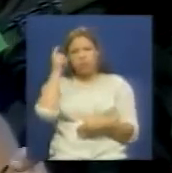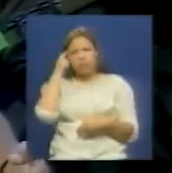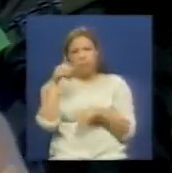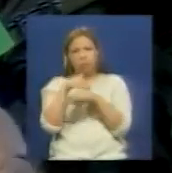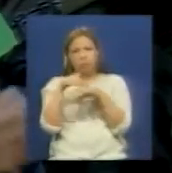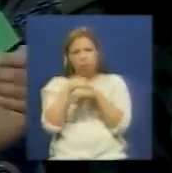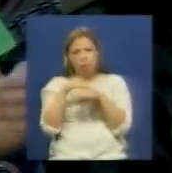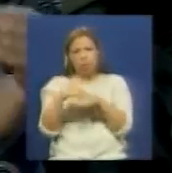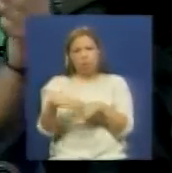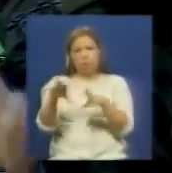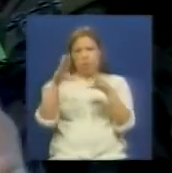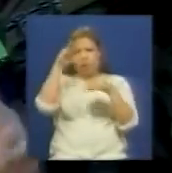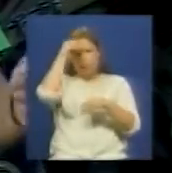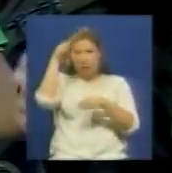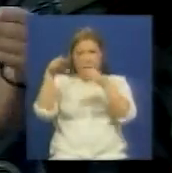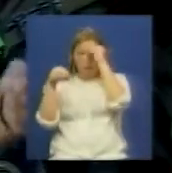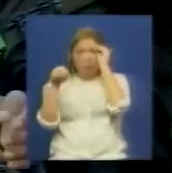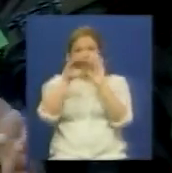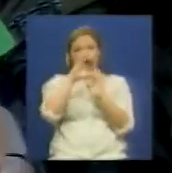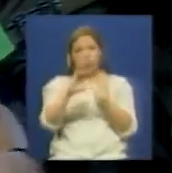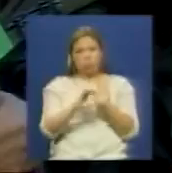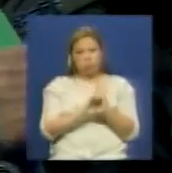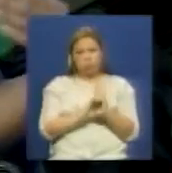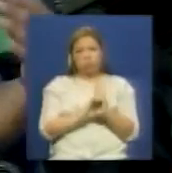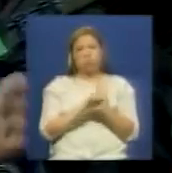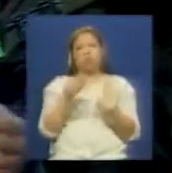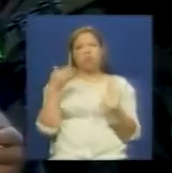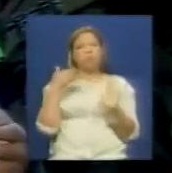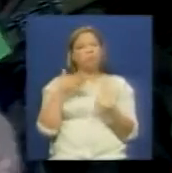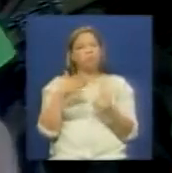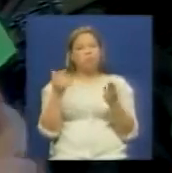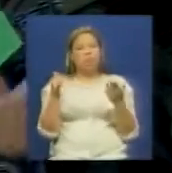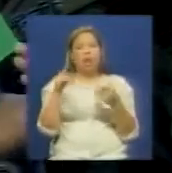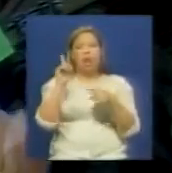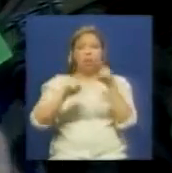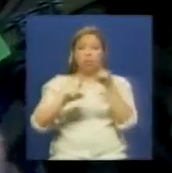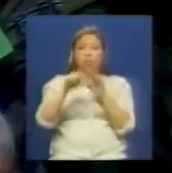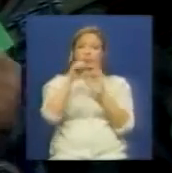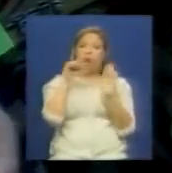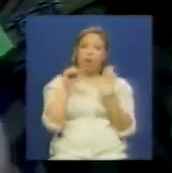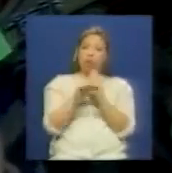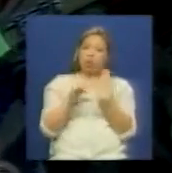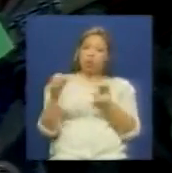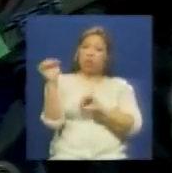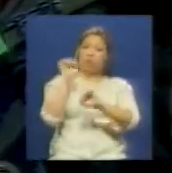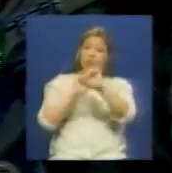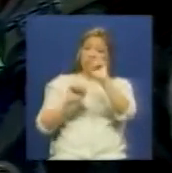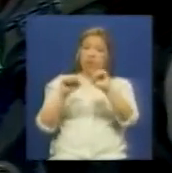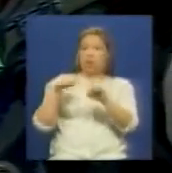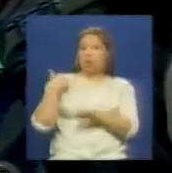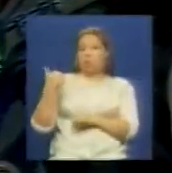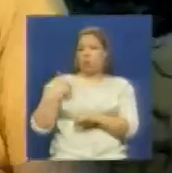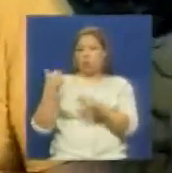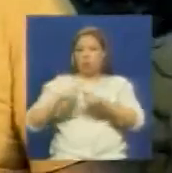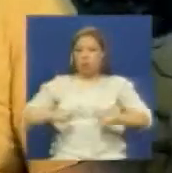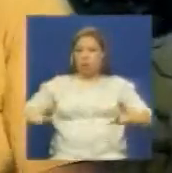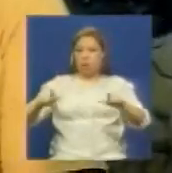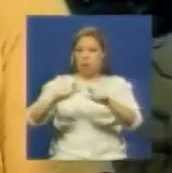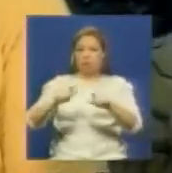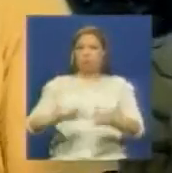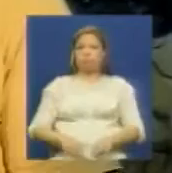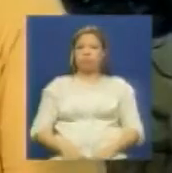para que la respete? ¿qué hay que hacer para que el pueblo se adueñe más de ella no solamente maneje los artículos sino que la pueda defender desde todos los espacios? mira de verdad